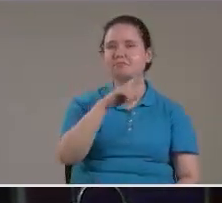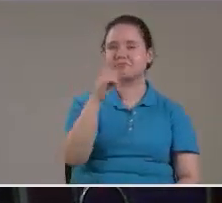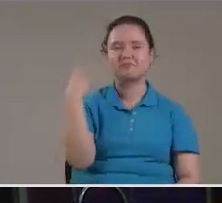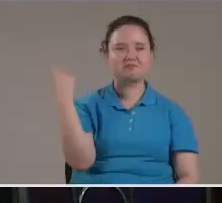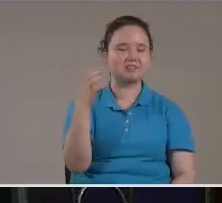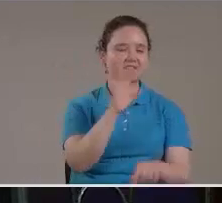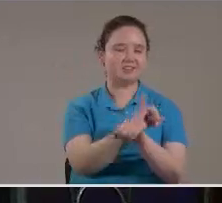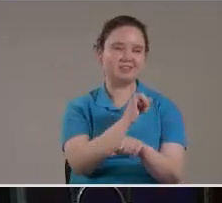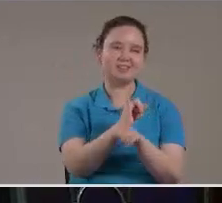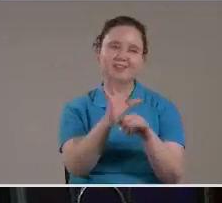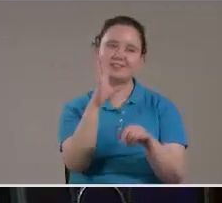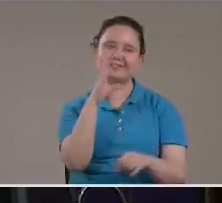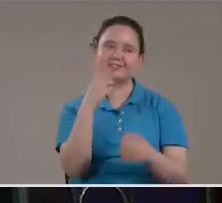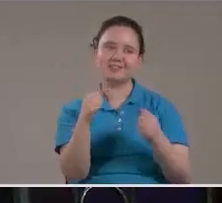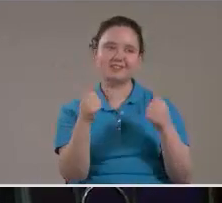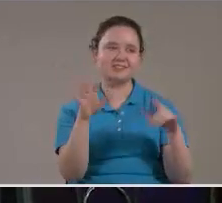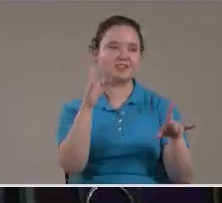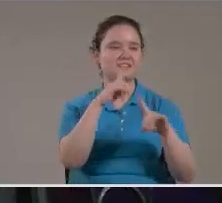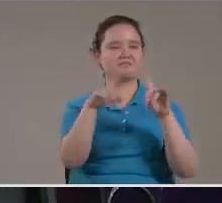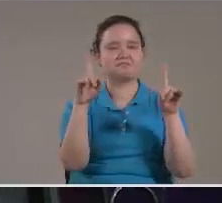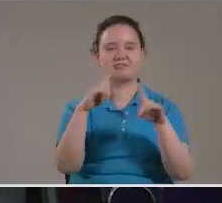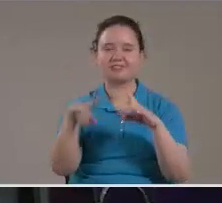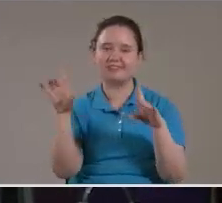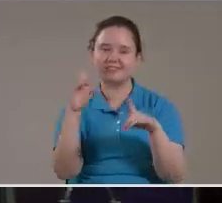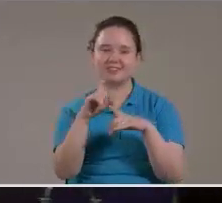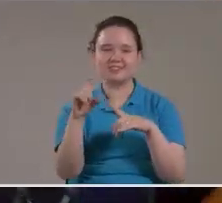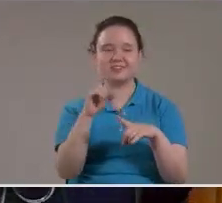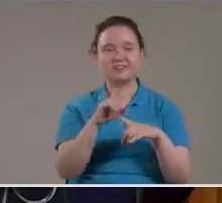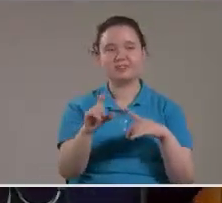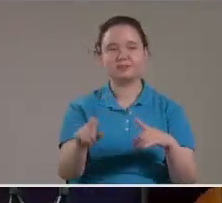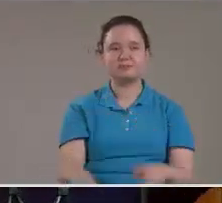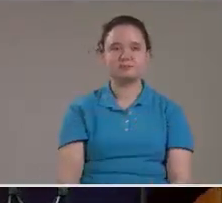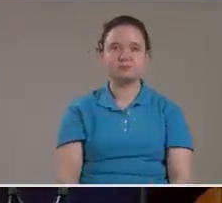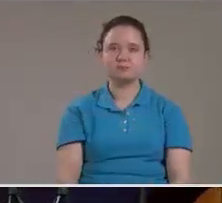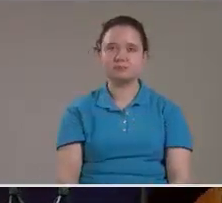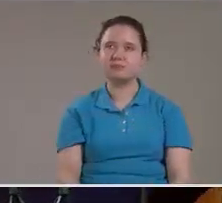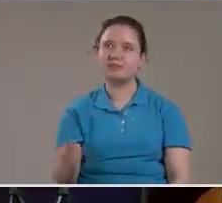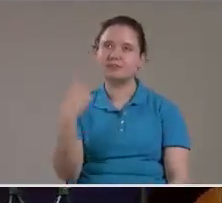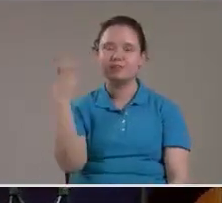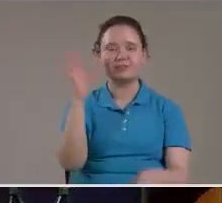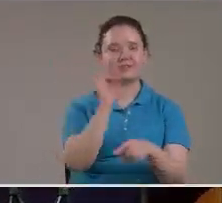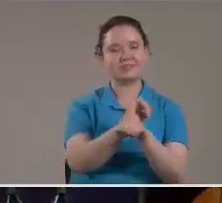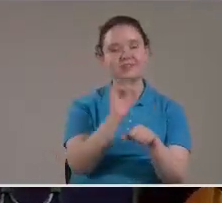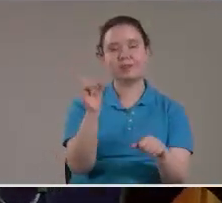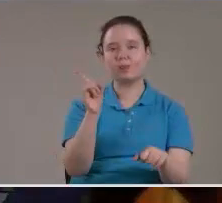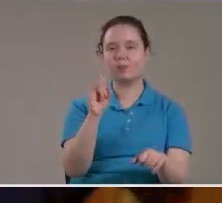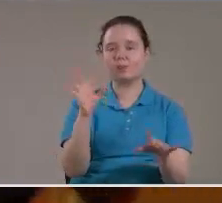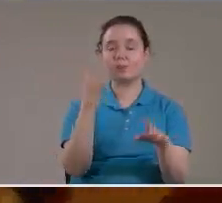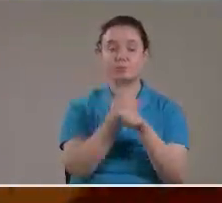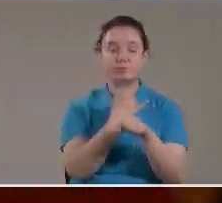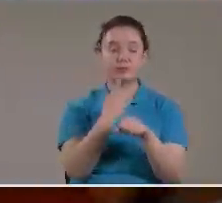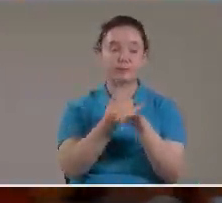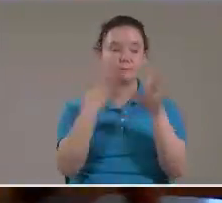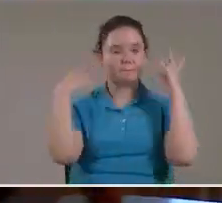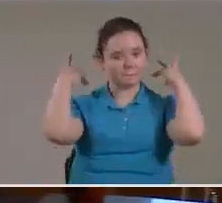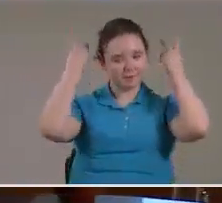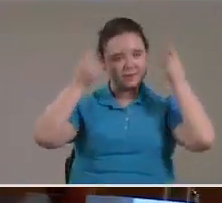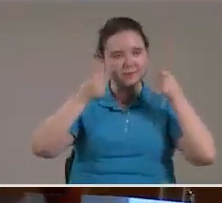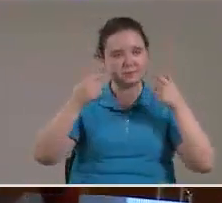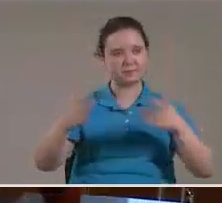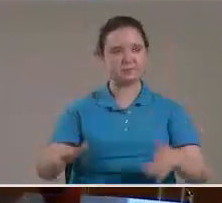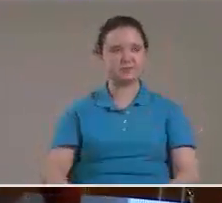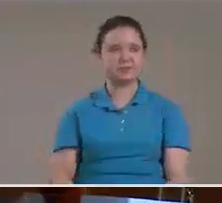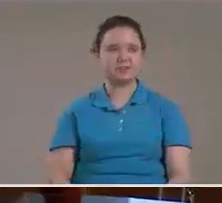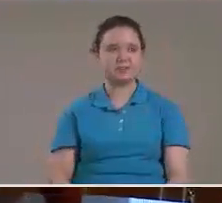Hacen tal cosa Si todas las iglesias Celebran tal cosa Si en todas las iglesias No se cubren Si todas las iglesias Si pero recuerden El 5